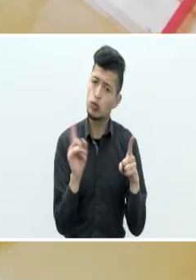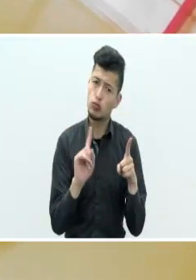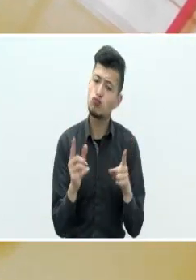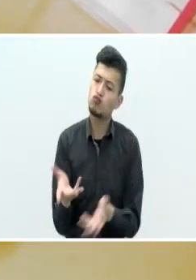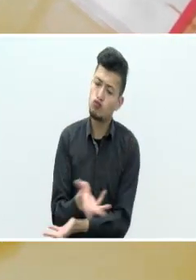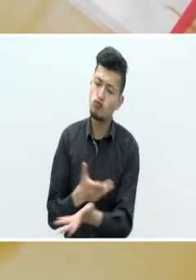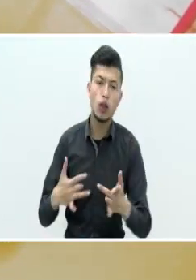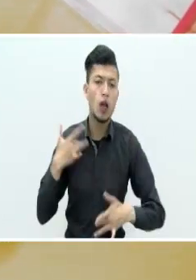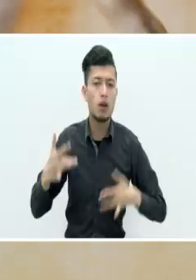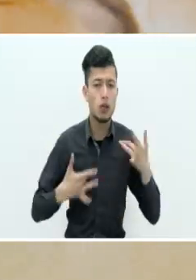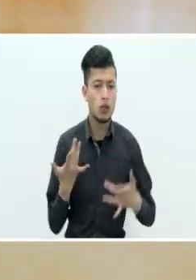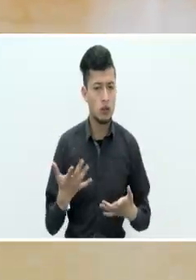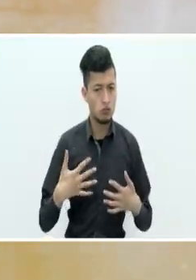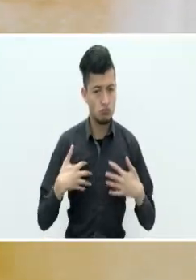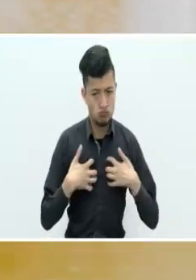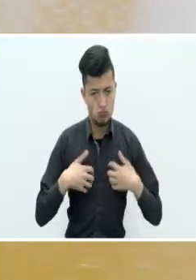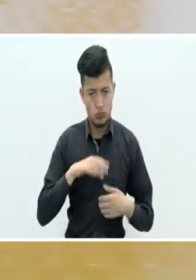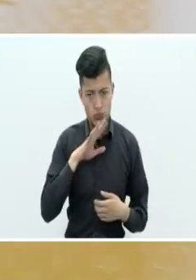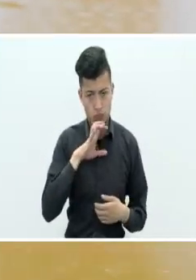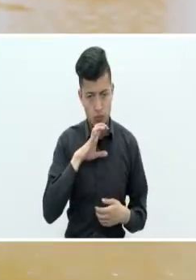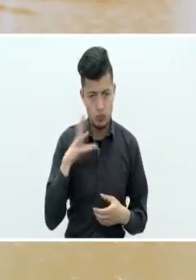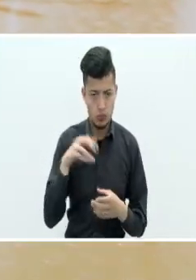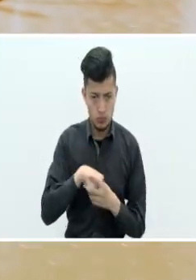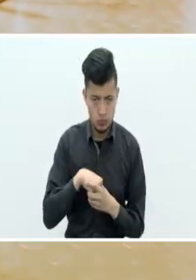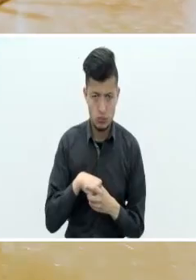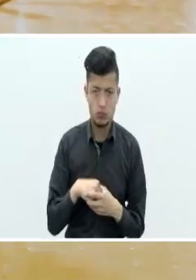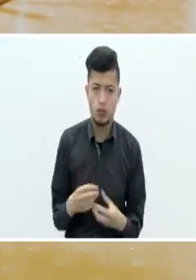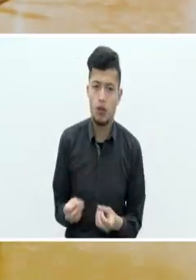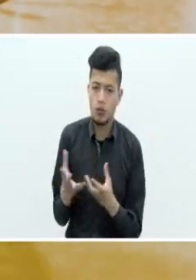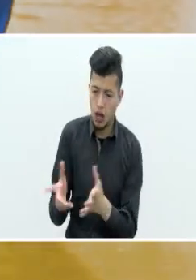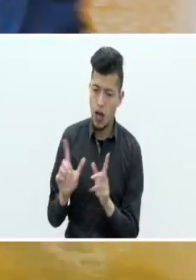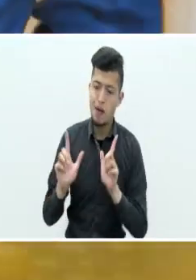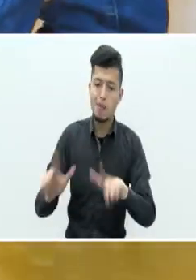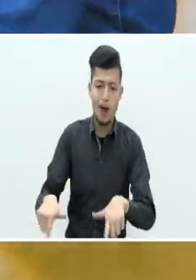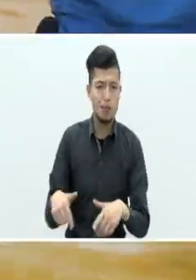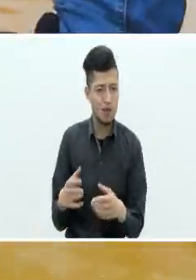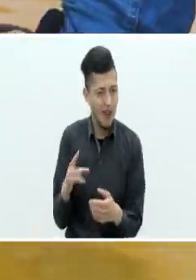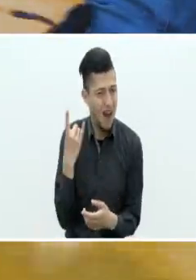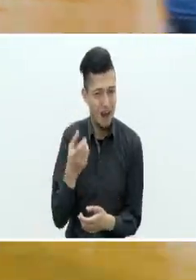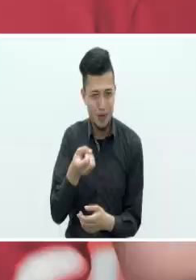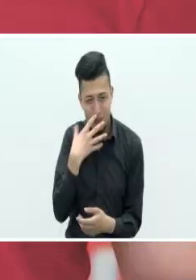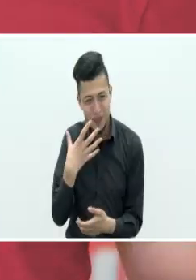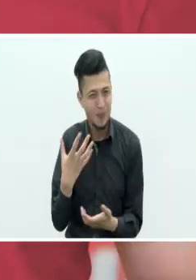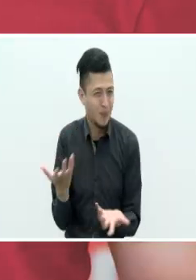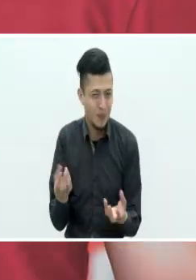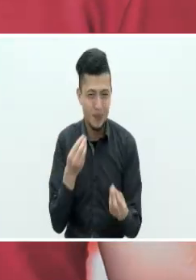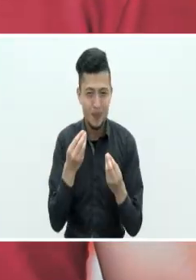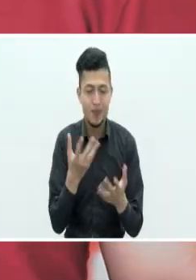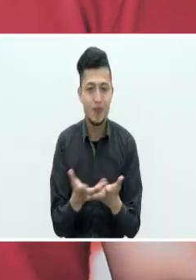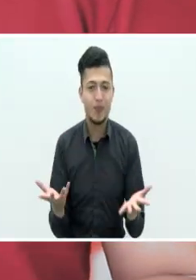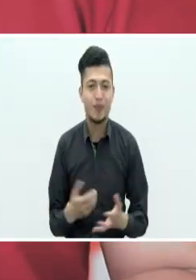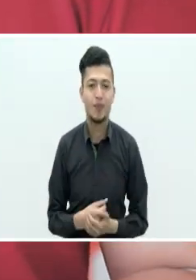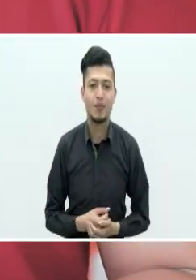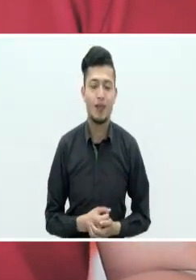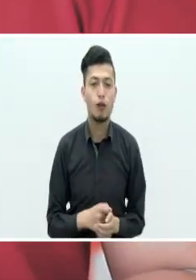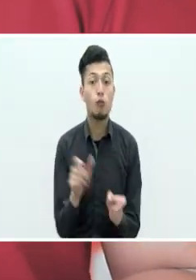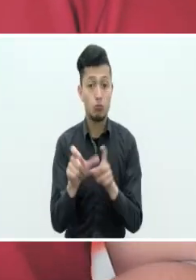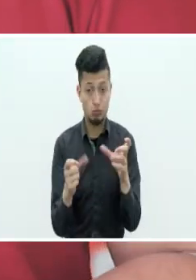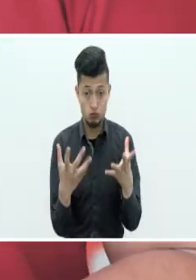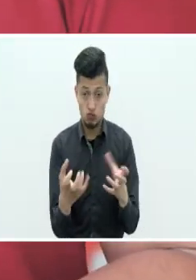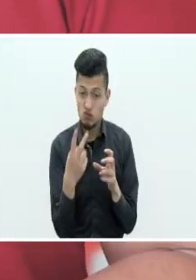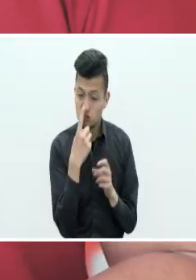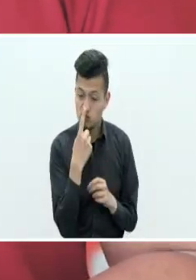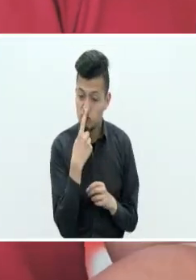divertirse, que les den un premio, me parece muy chévere. Las personas que quieran conocer más acerca de